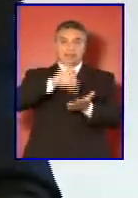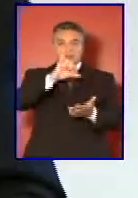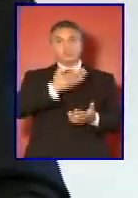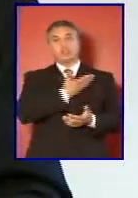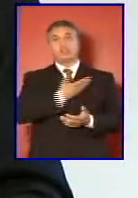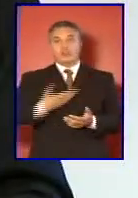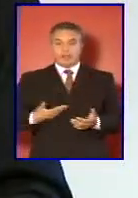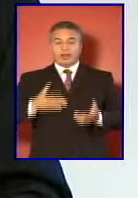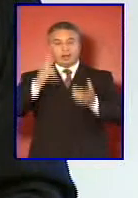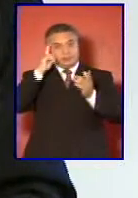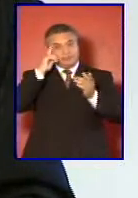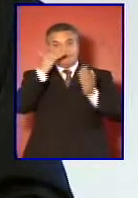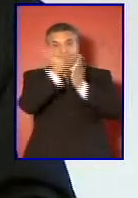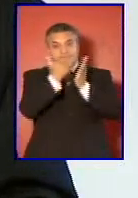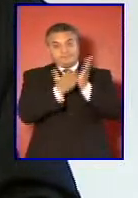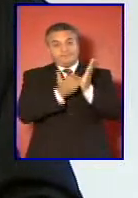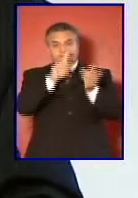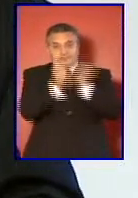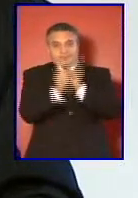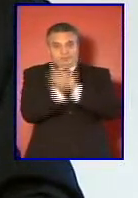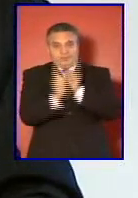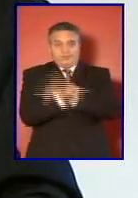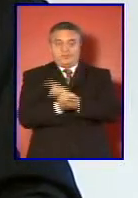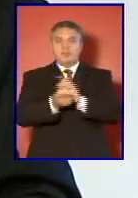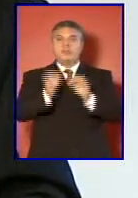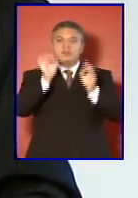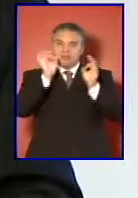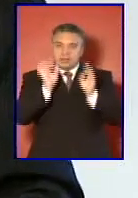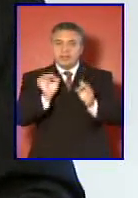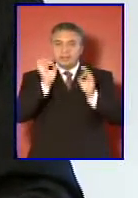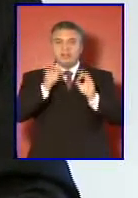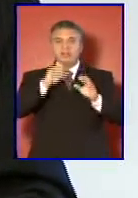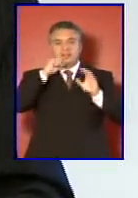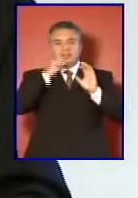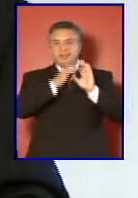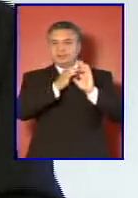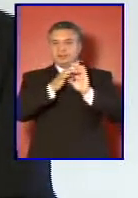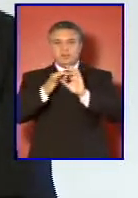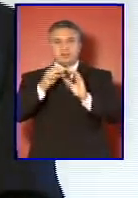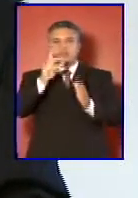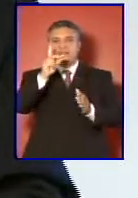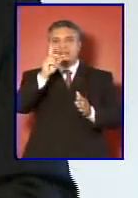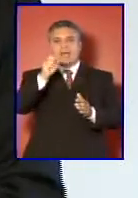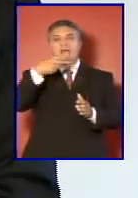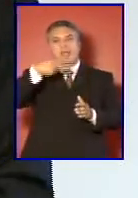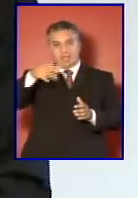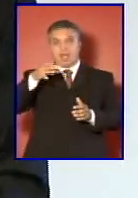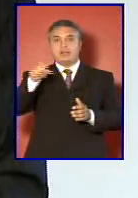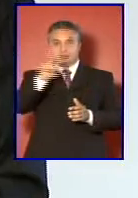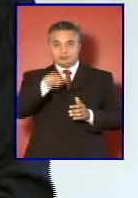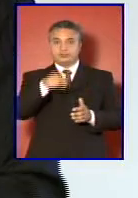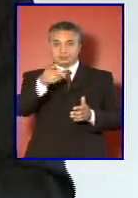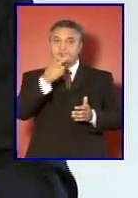gobierno, y que ciertamente significó daños, como lo veremos más adelante,